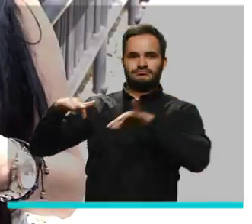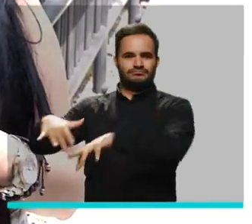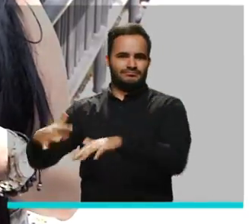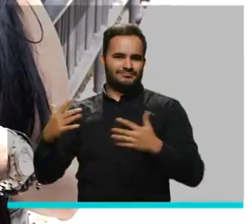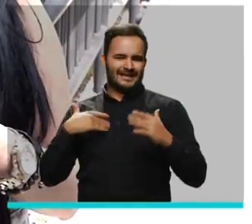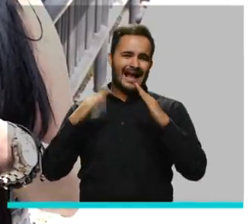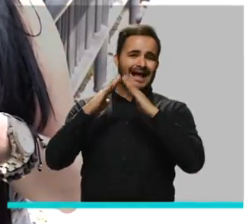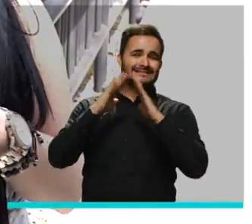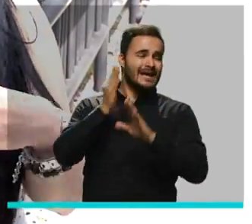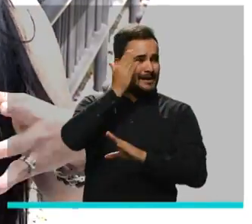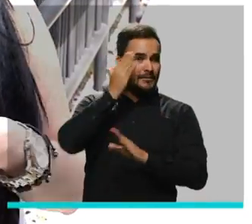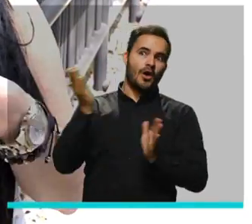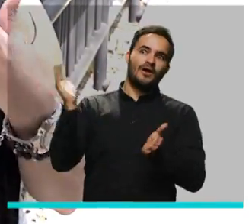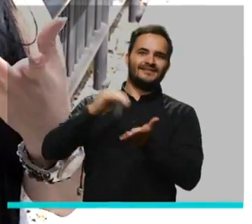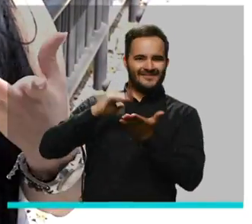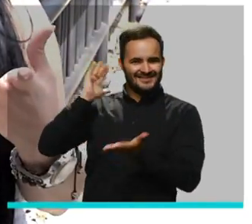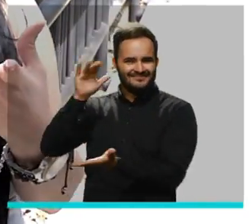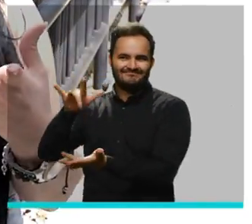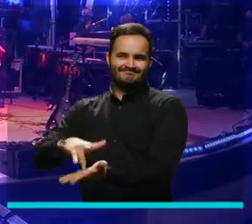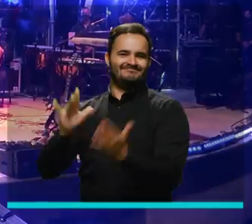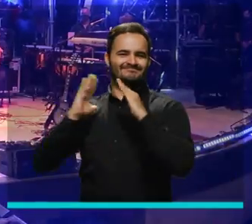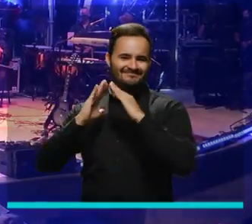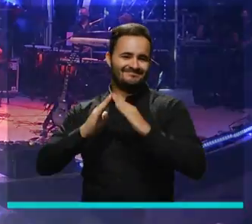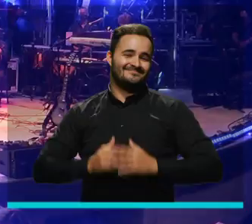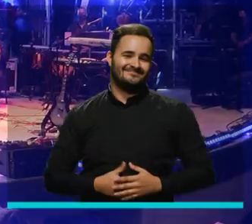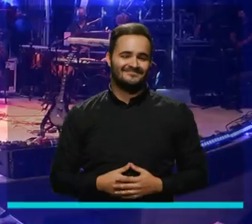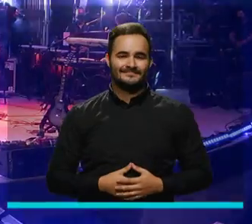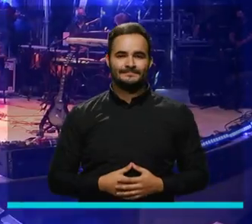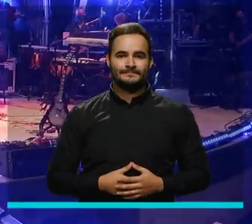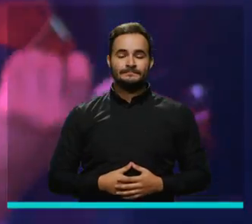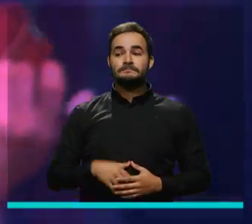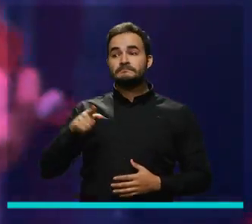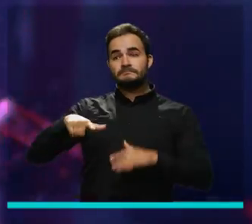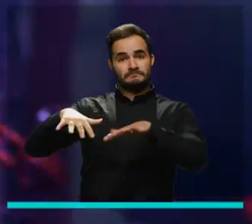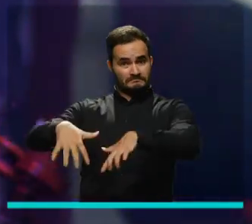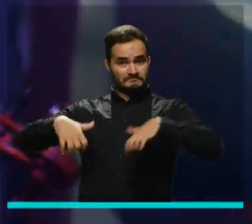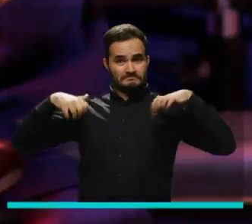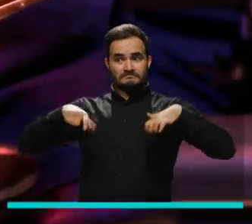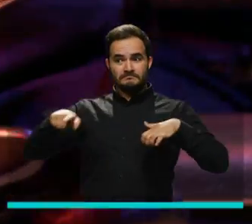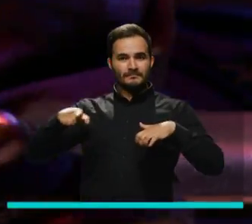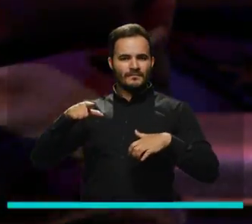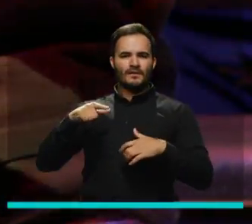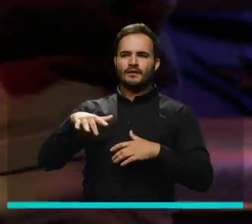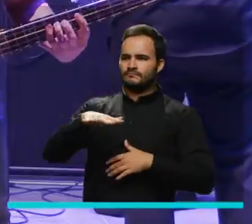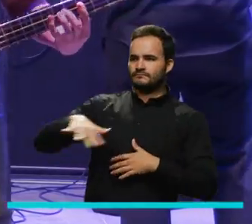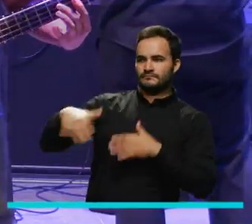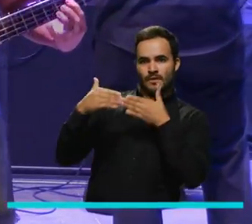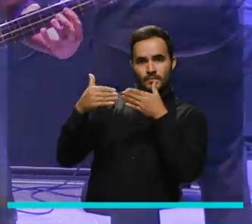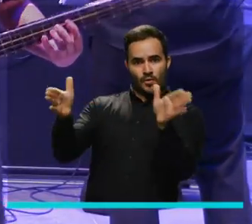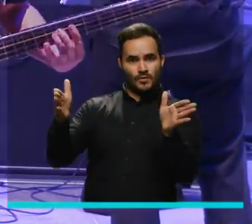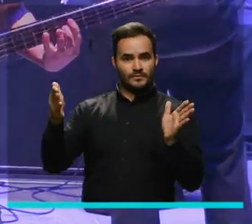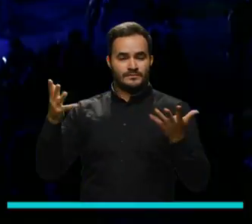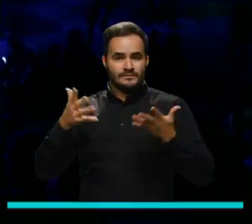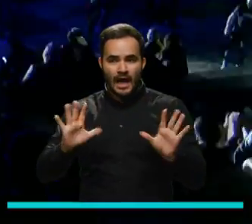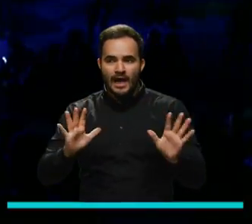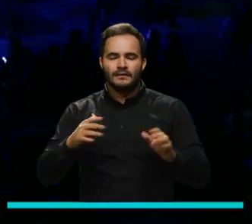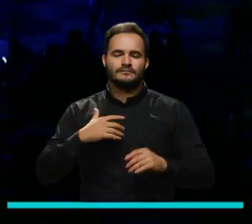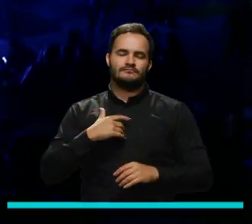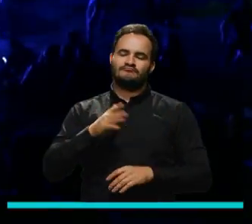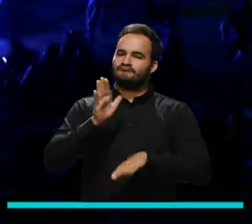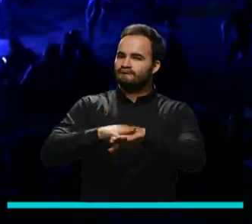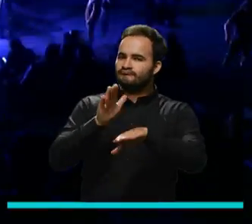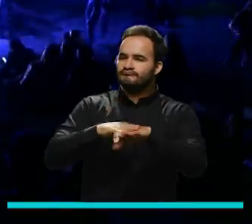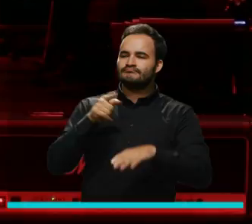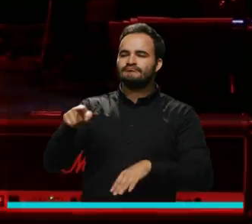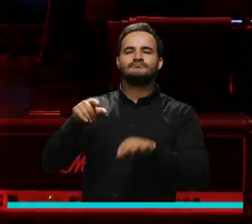al rock de Medellín, es volver a nuestra casa. El Teatro al Aire Libre Carlos Viejo y con esta reinauguración,